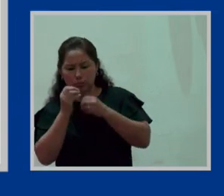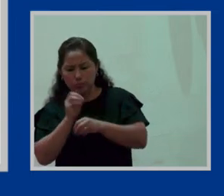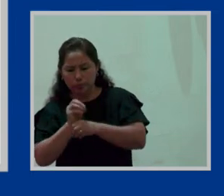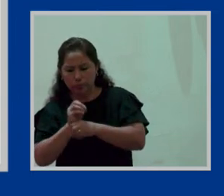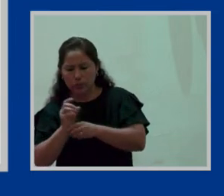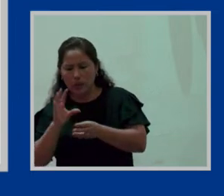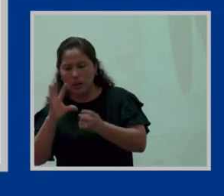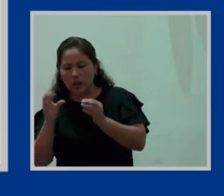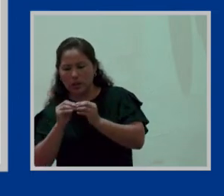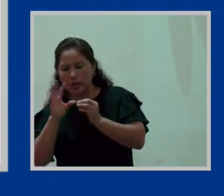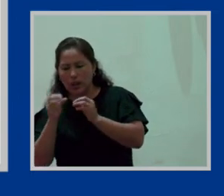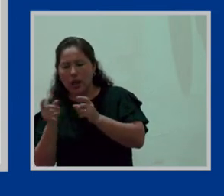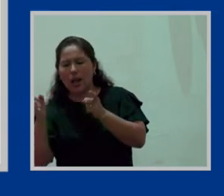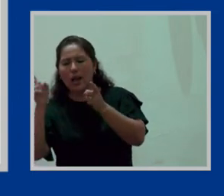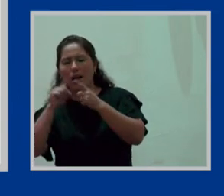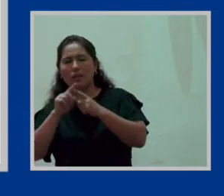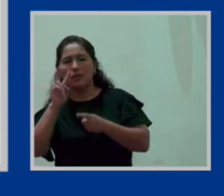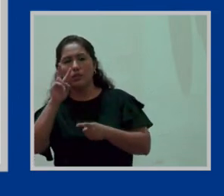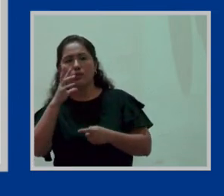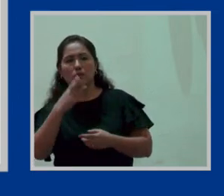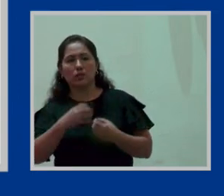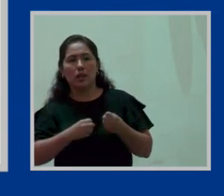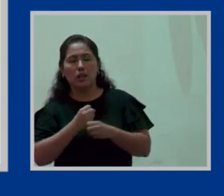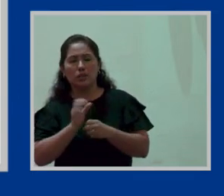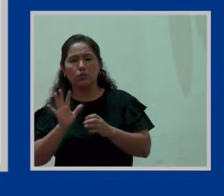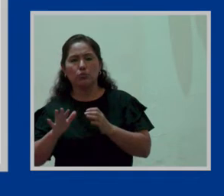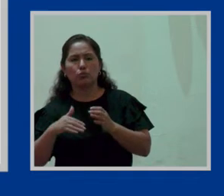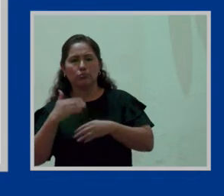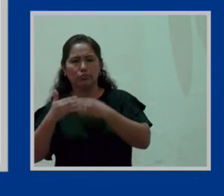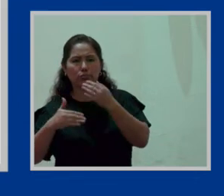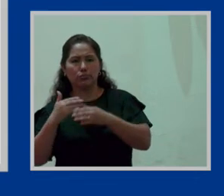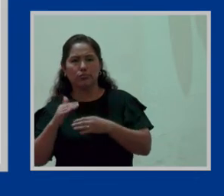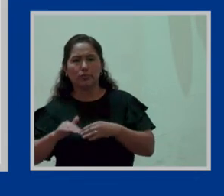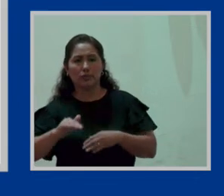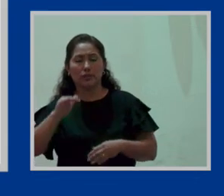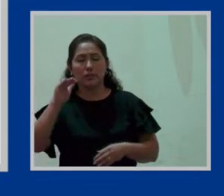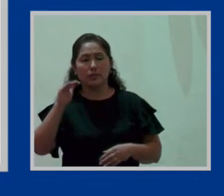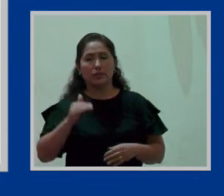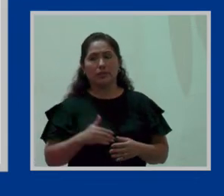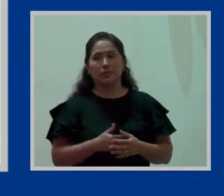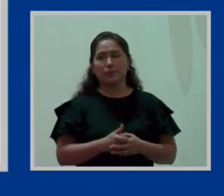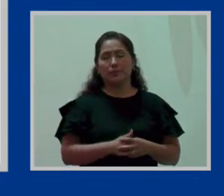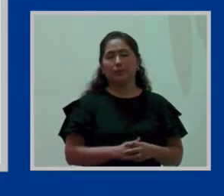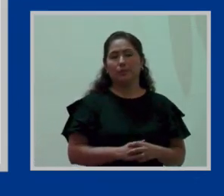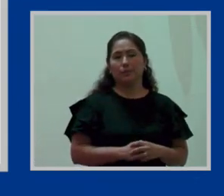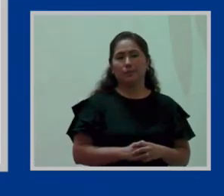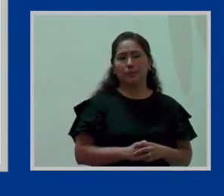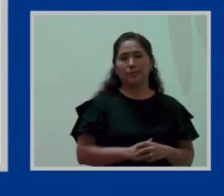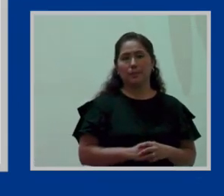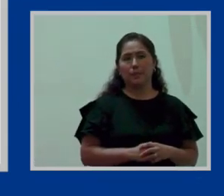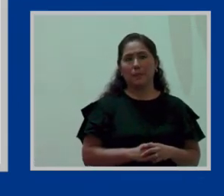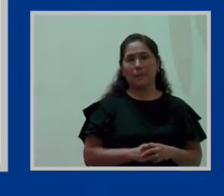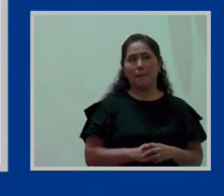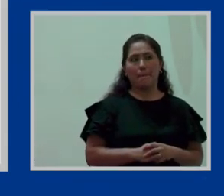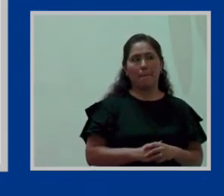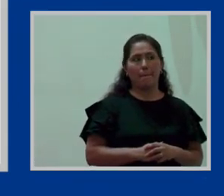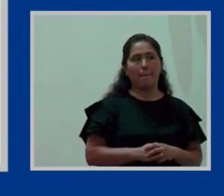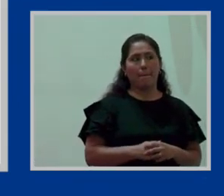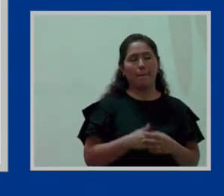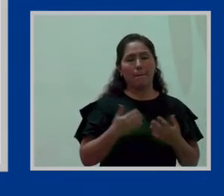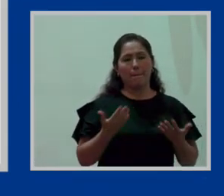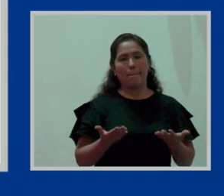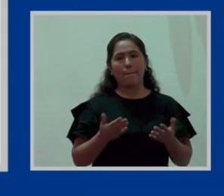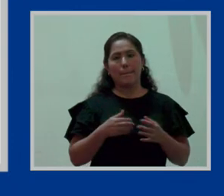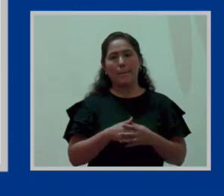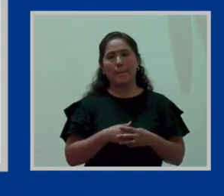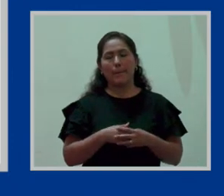complementan digamos su desarrollo integral pues bien en cuanto